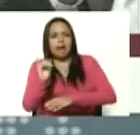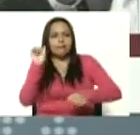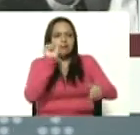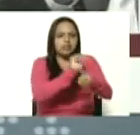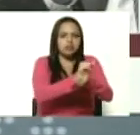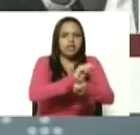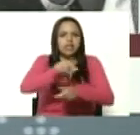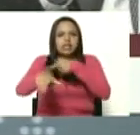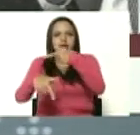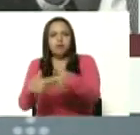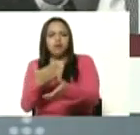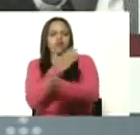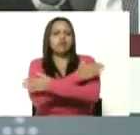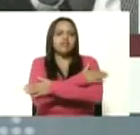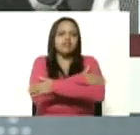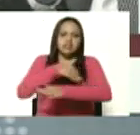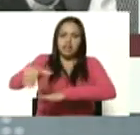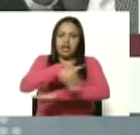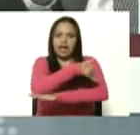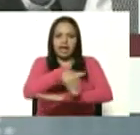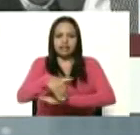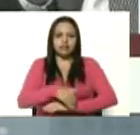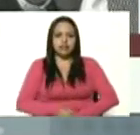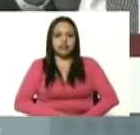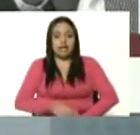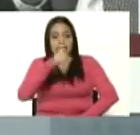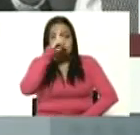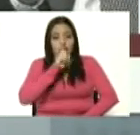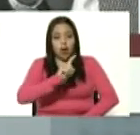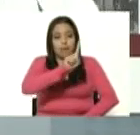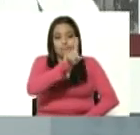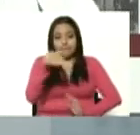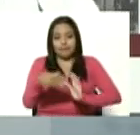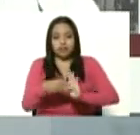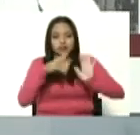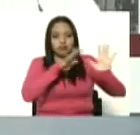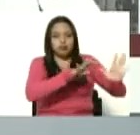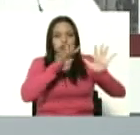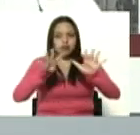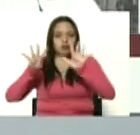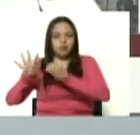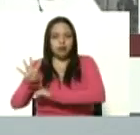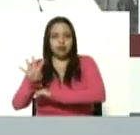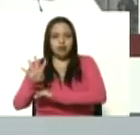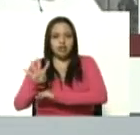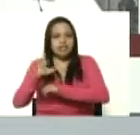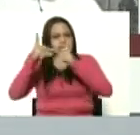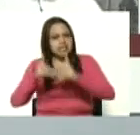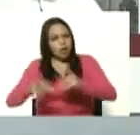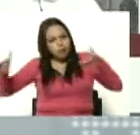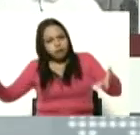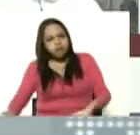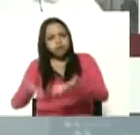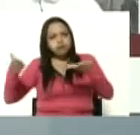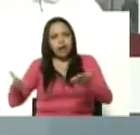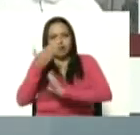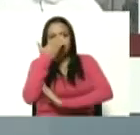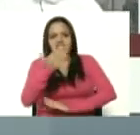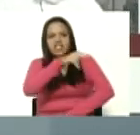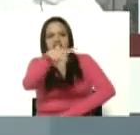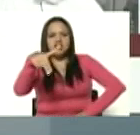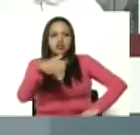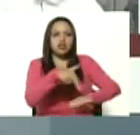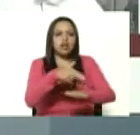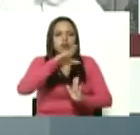abrazo, en las calles ya, en aquel año 1994, decidieron impulsar el Frente Nacional